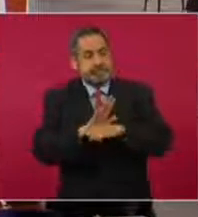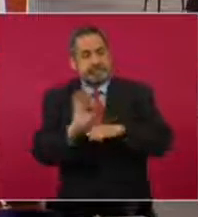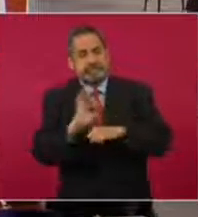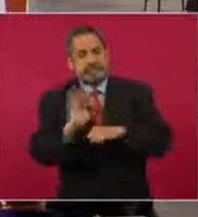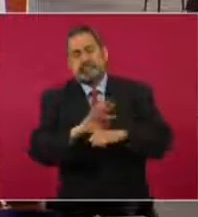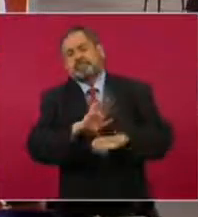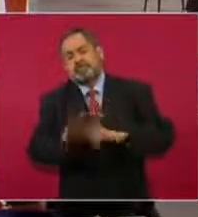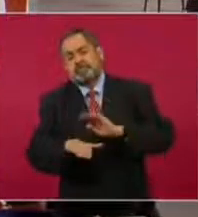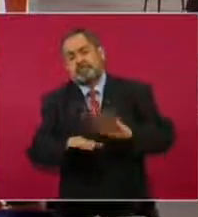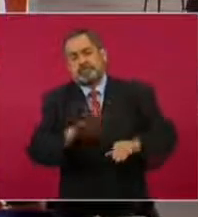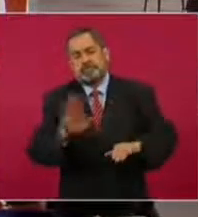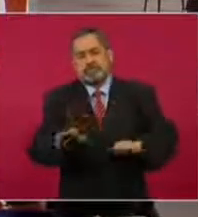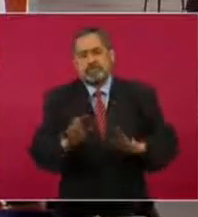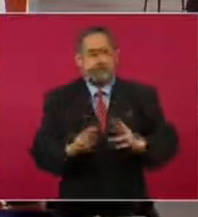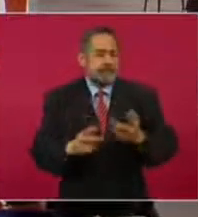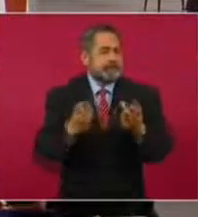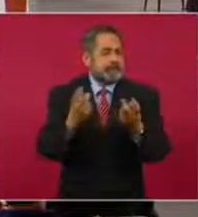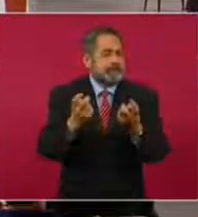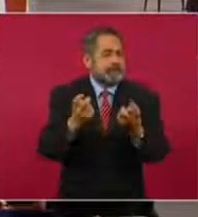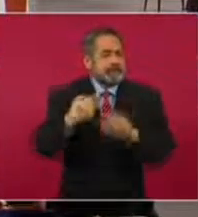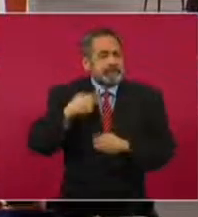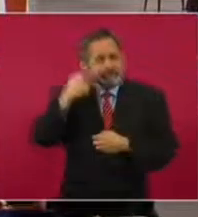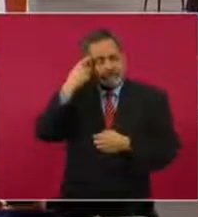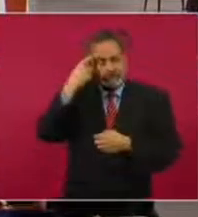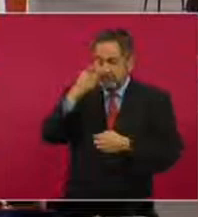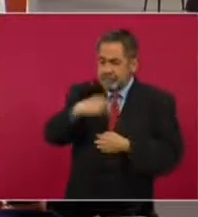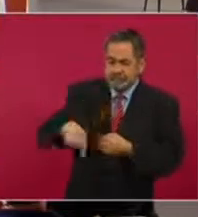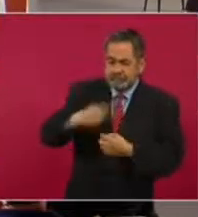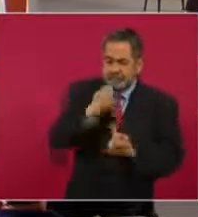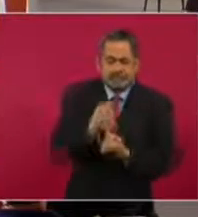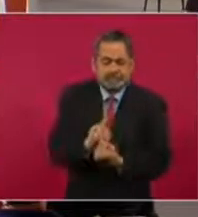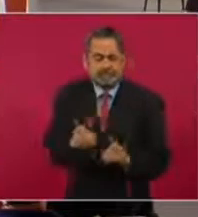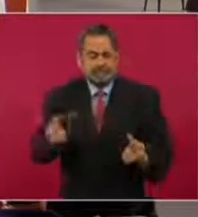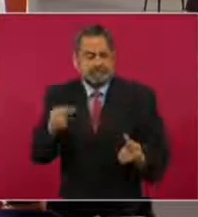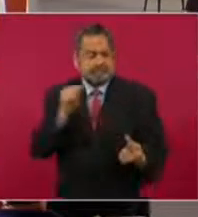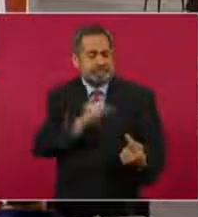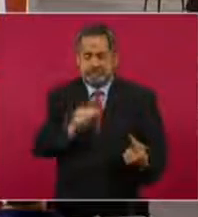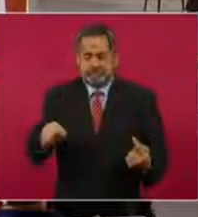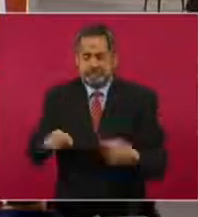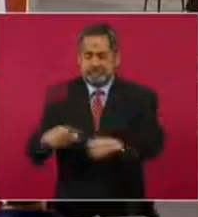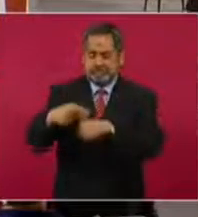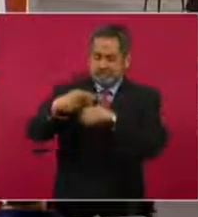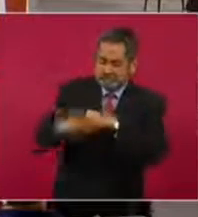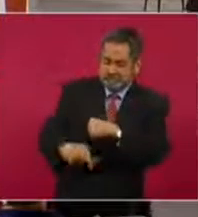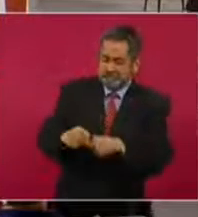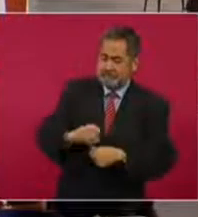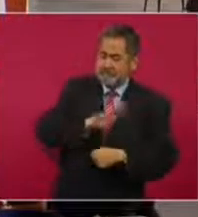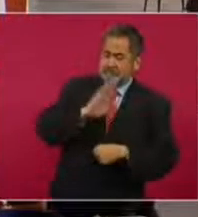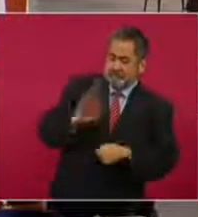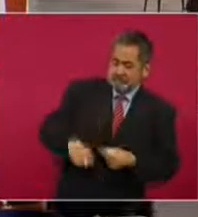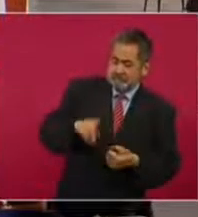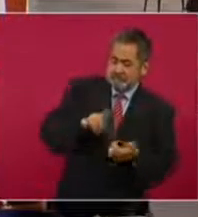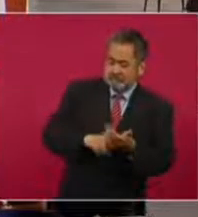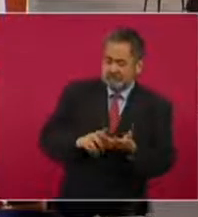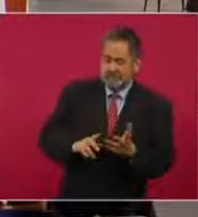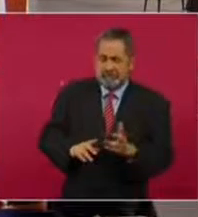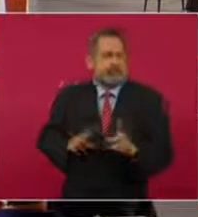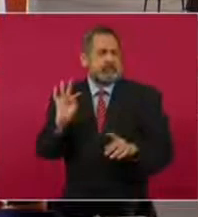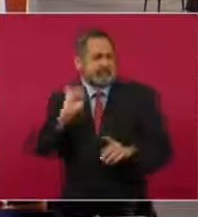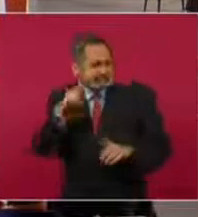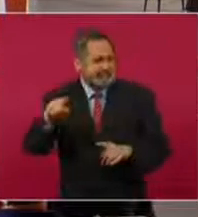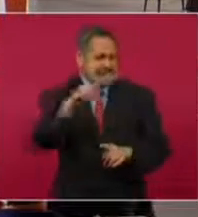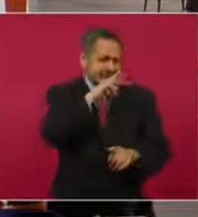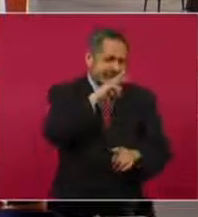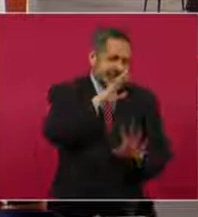Nuestra percepción del riesgo, del peligro por COVID, que es completamente legítima, porque se